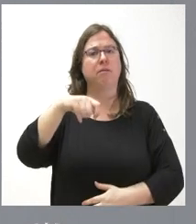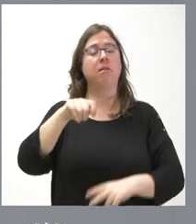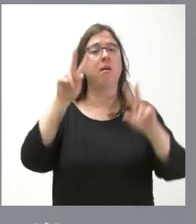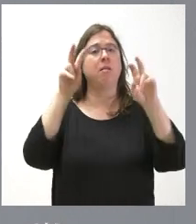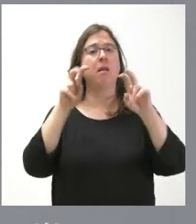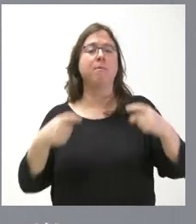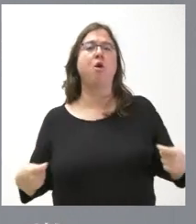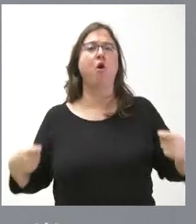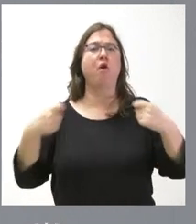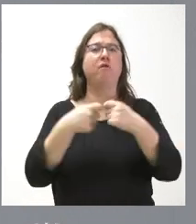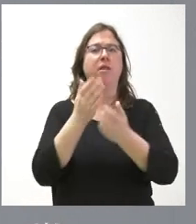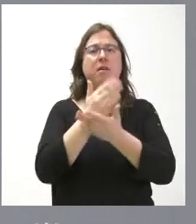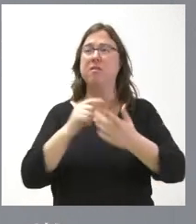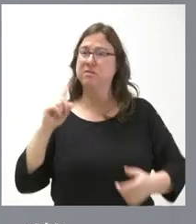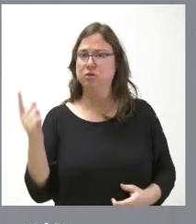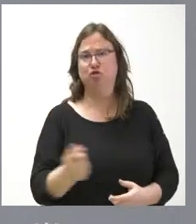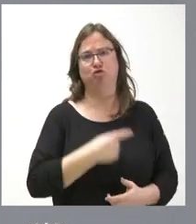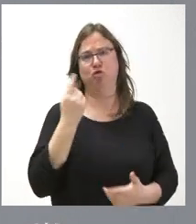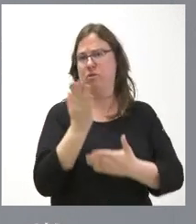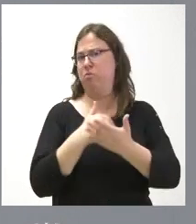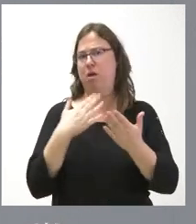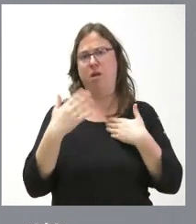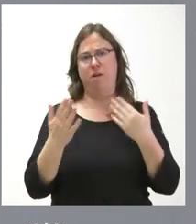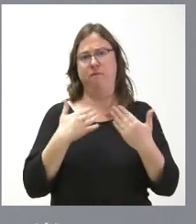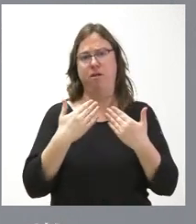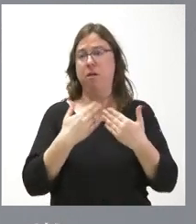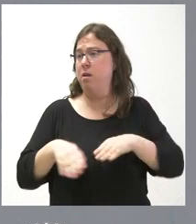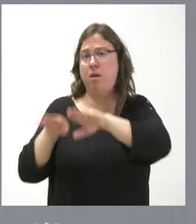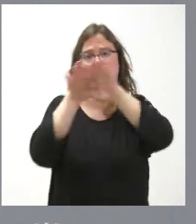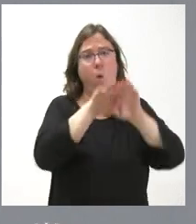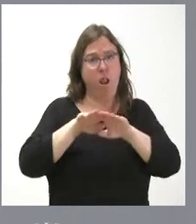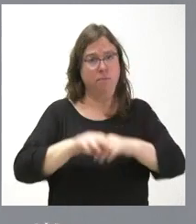autonómica entre todas las comunidades autónomas en condiciones de igualdad.